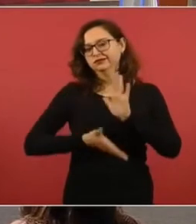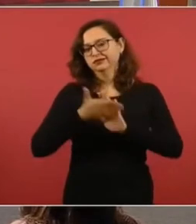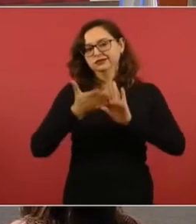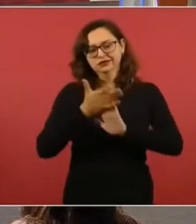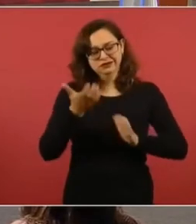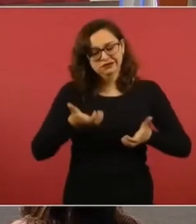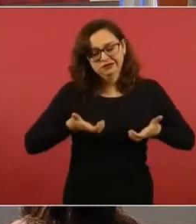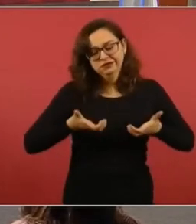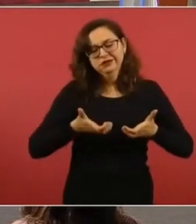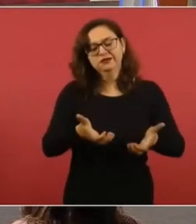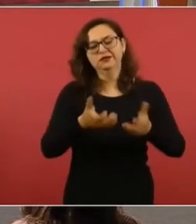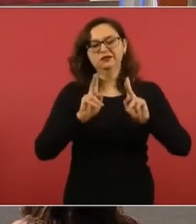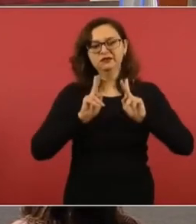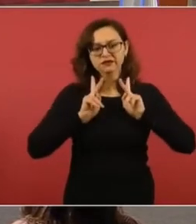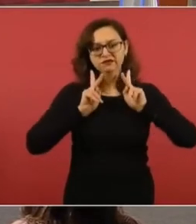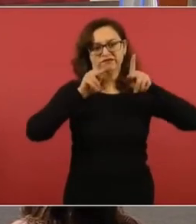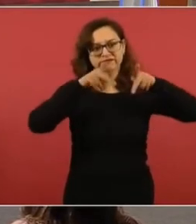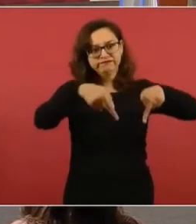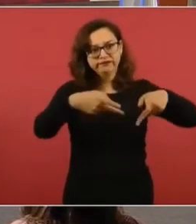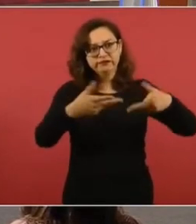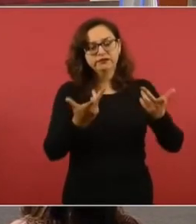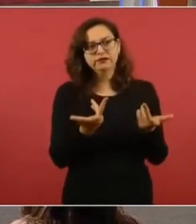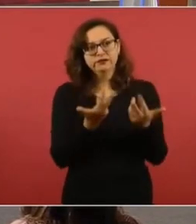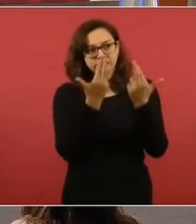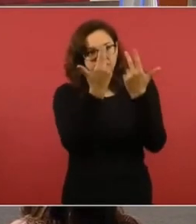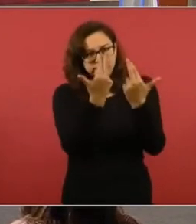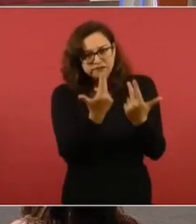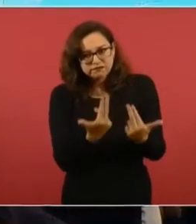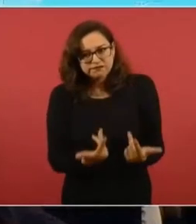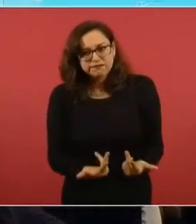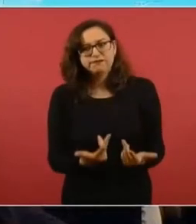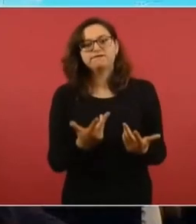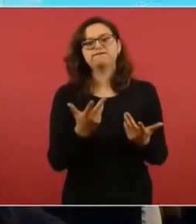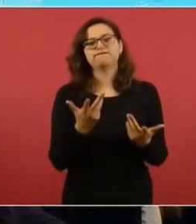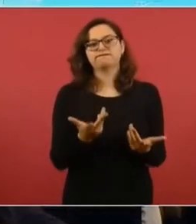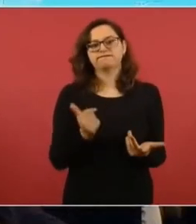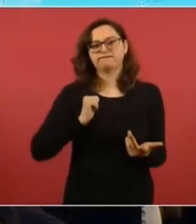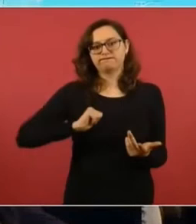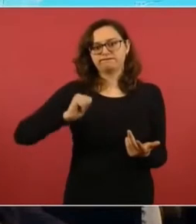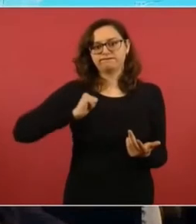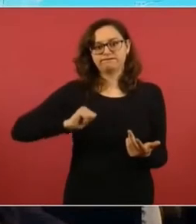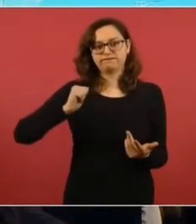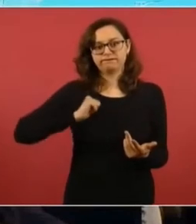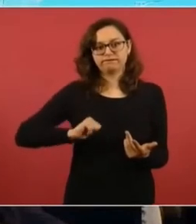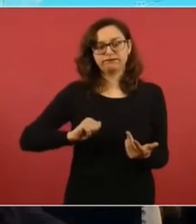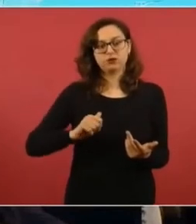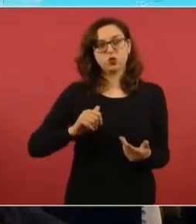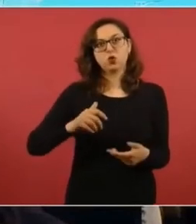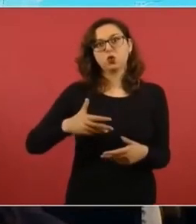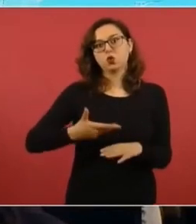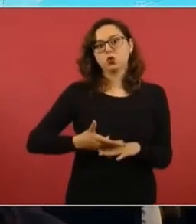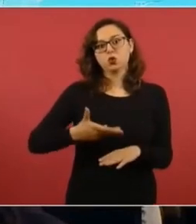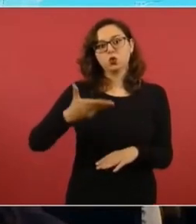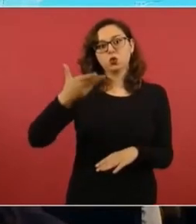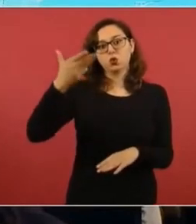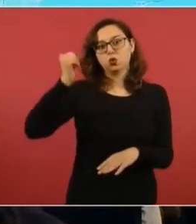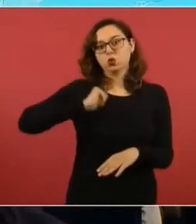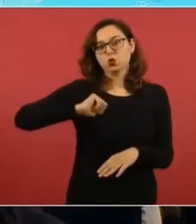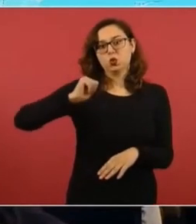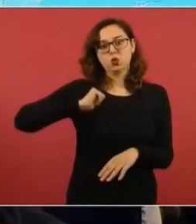en mal estado, son puentes con claros de muchos